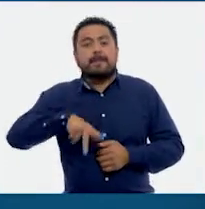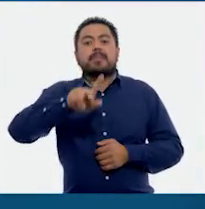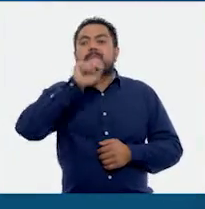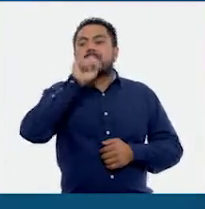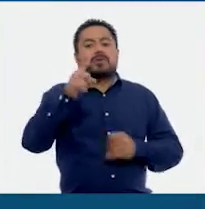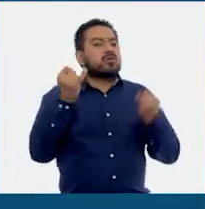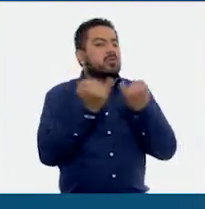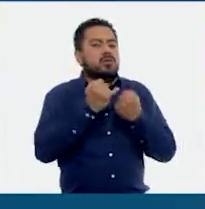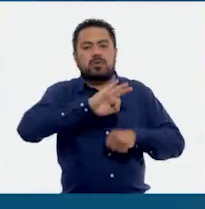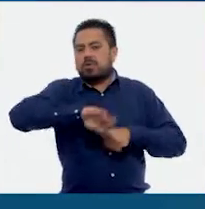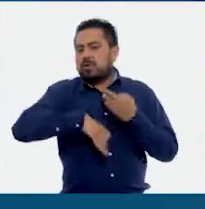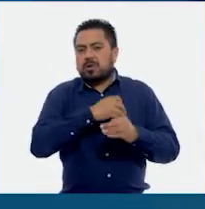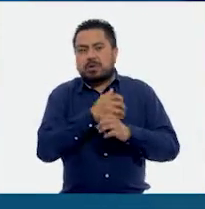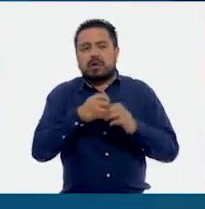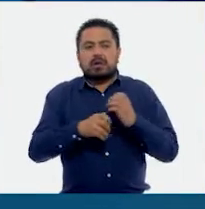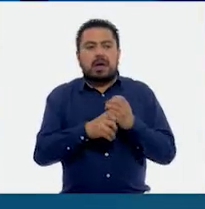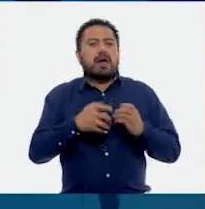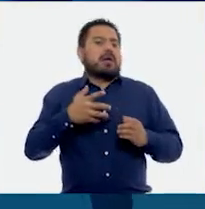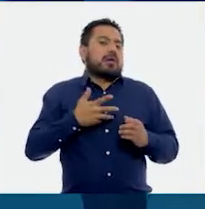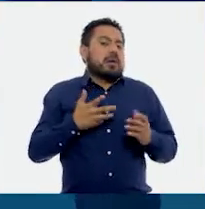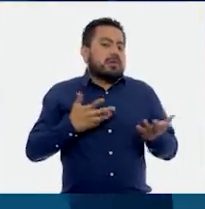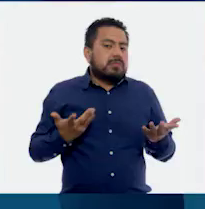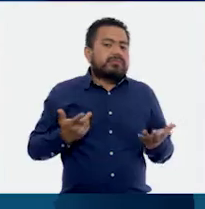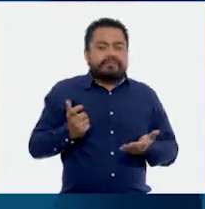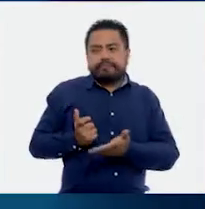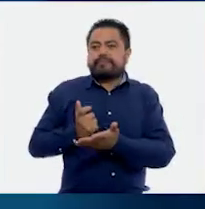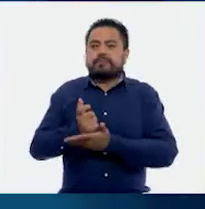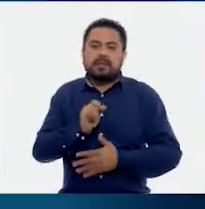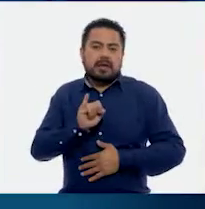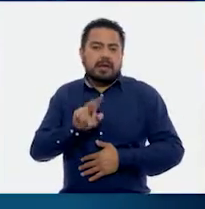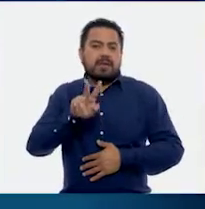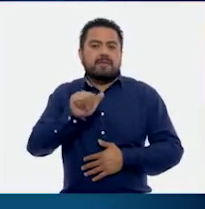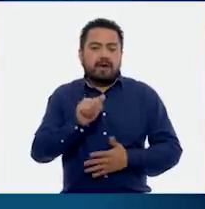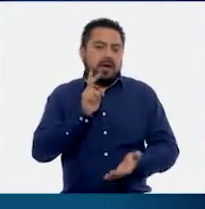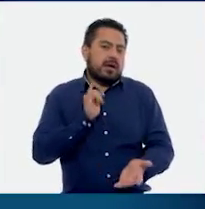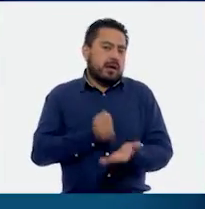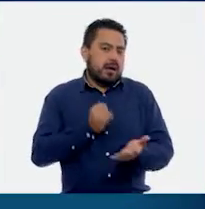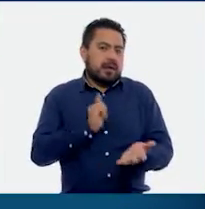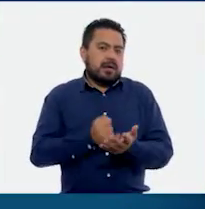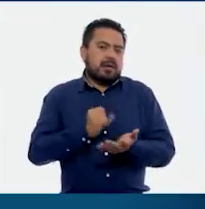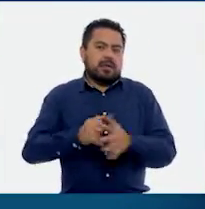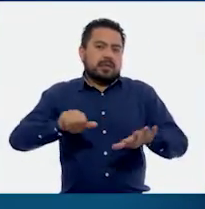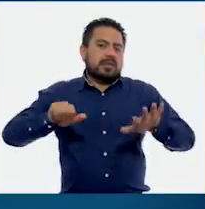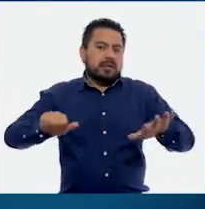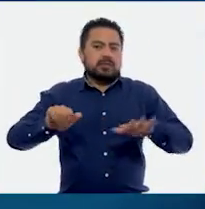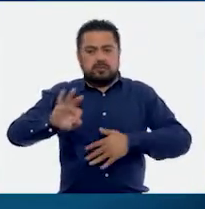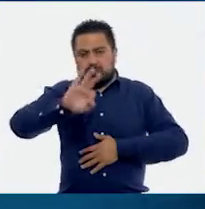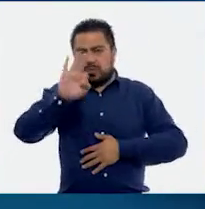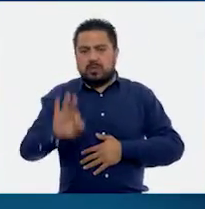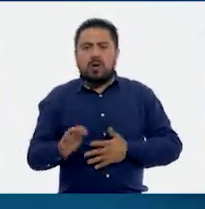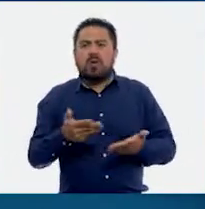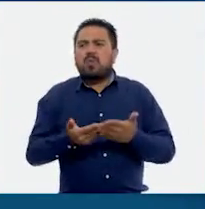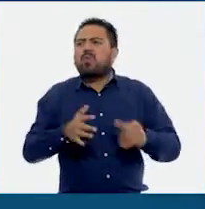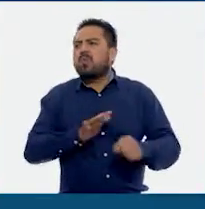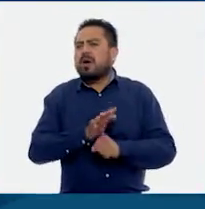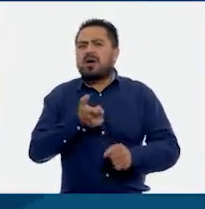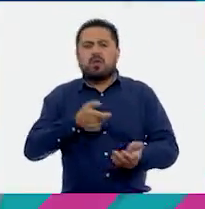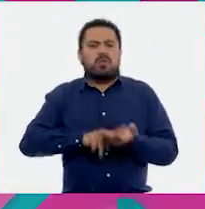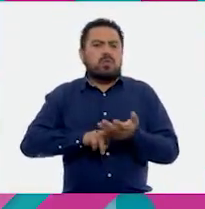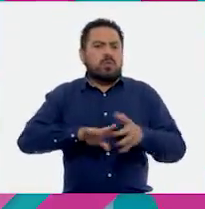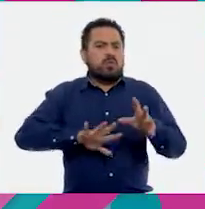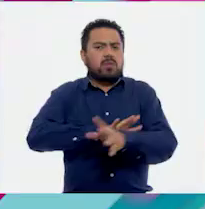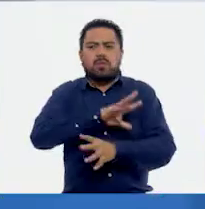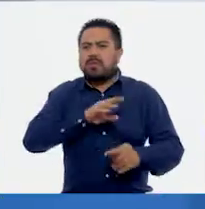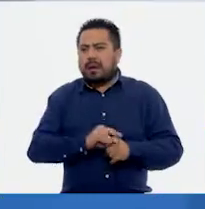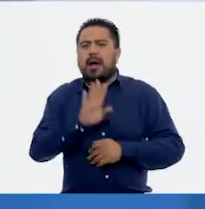igual que todos los productos, pues tengo que pagar el IVA del 16%. Entonces, ¿cuál sería su costo total?